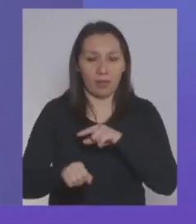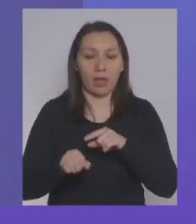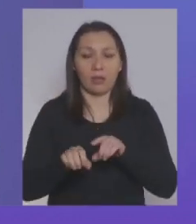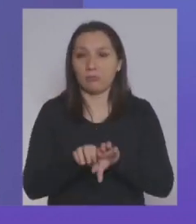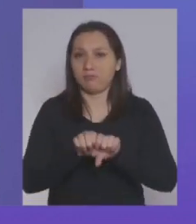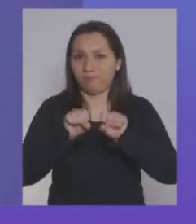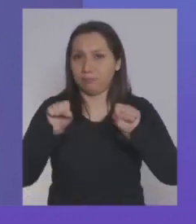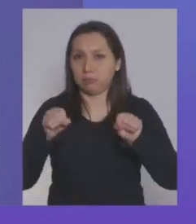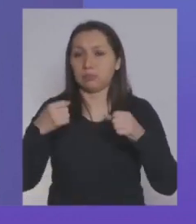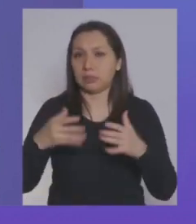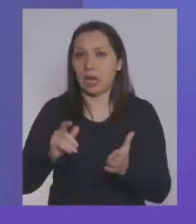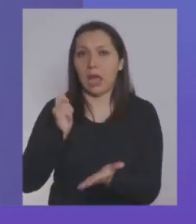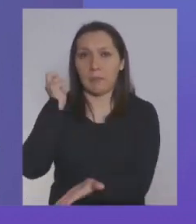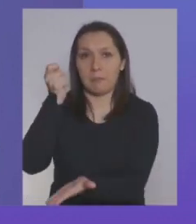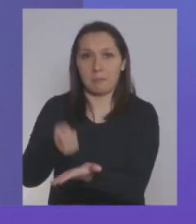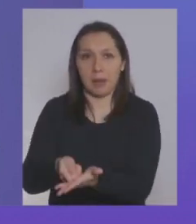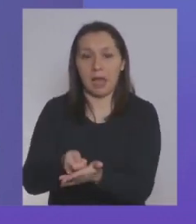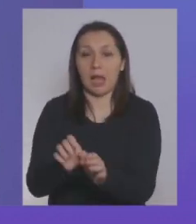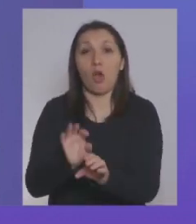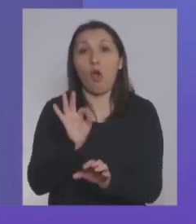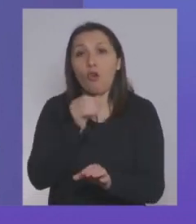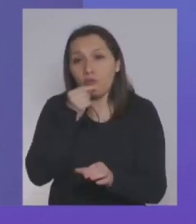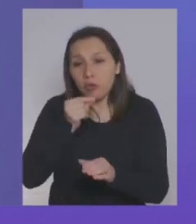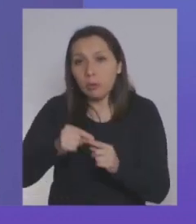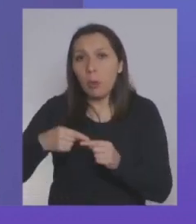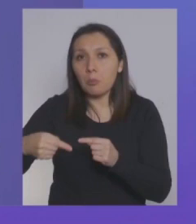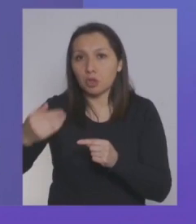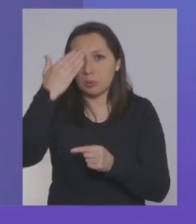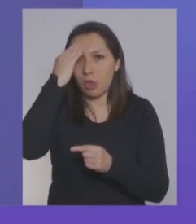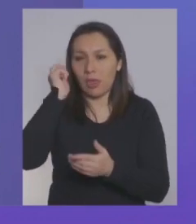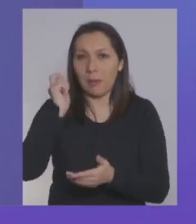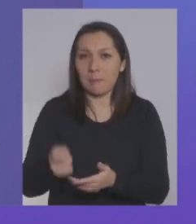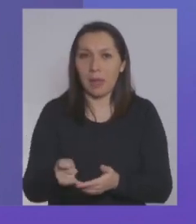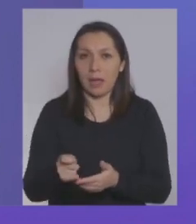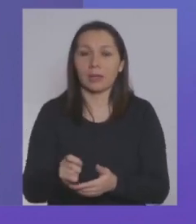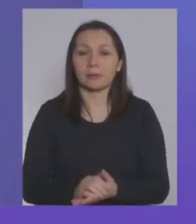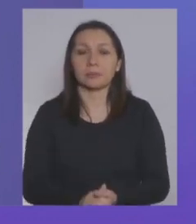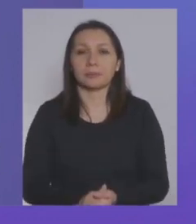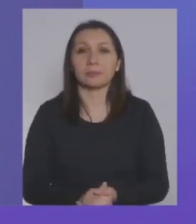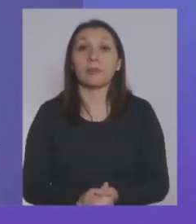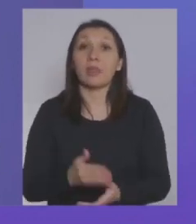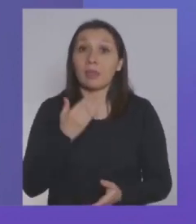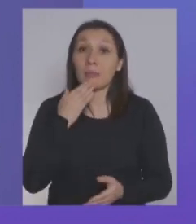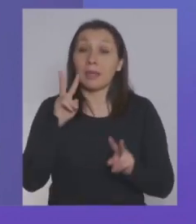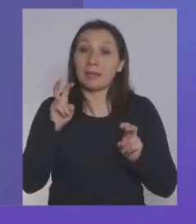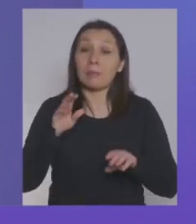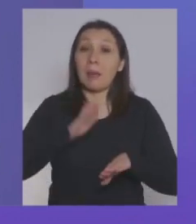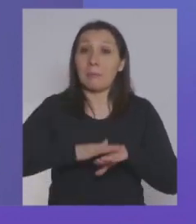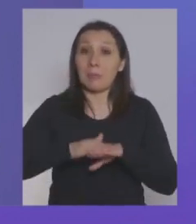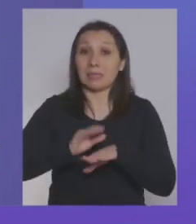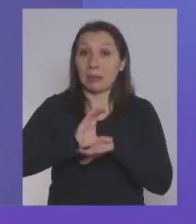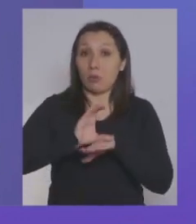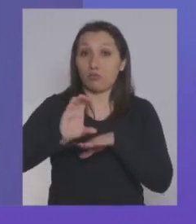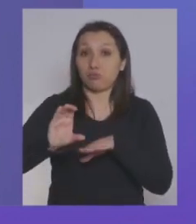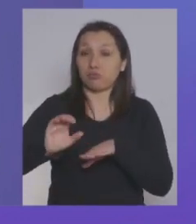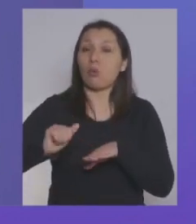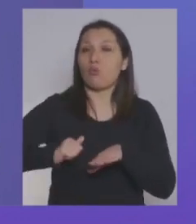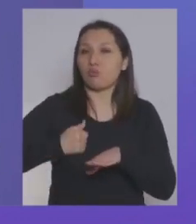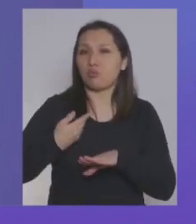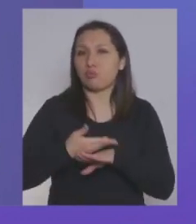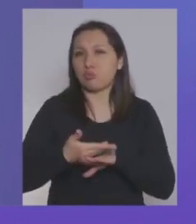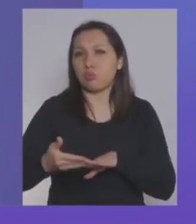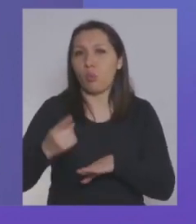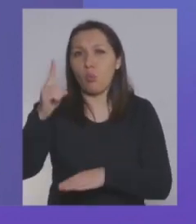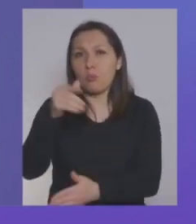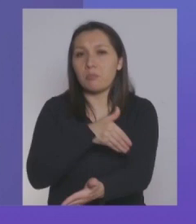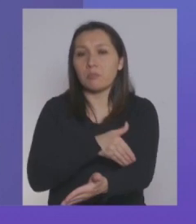es decir que ya sea se han pagado o se van a pagar en los próximos días, que voy al tiro ahí. Y respecto al préstamo solidario, tenemos casi 1